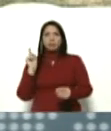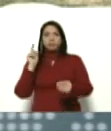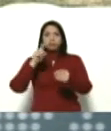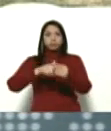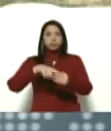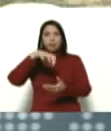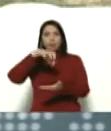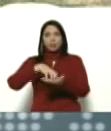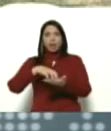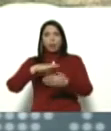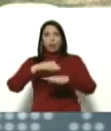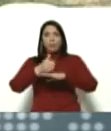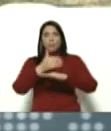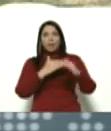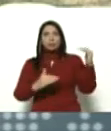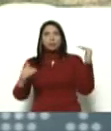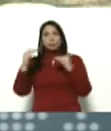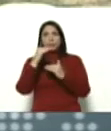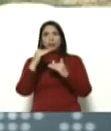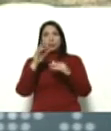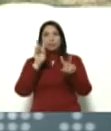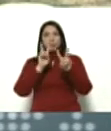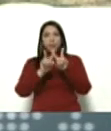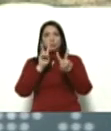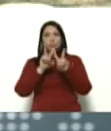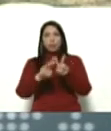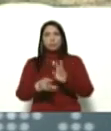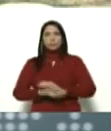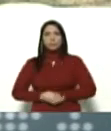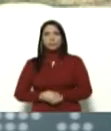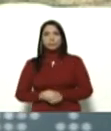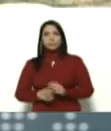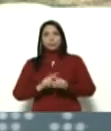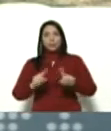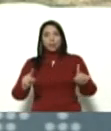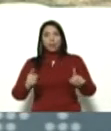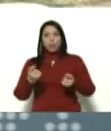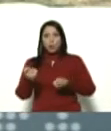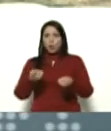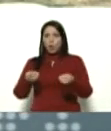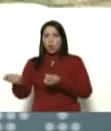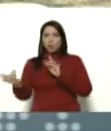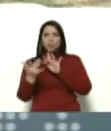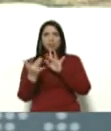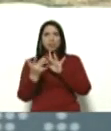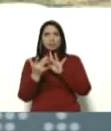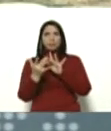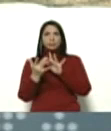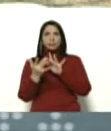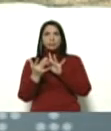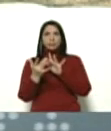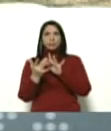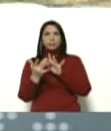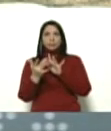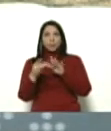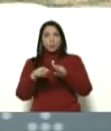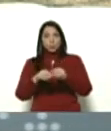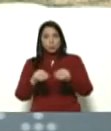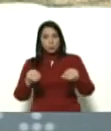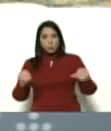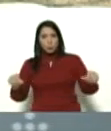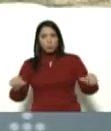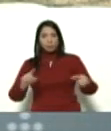estado mayor superior de la gran misión vivienda venezuela para coordinar los terrenos